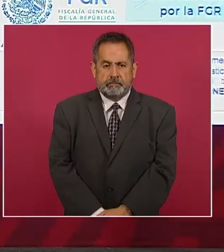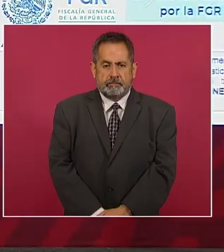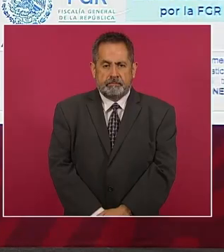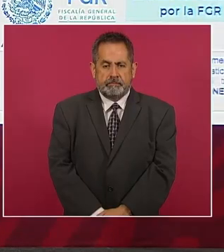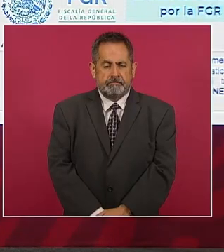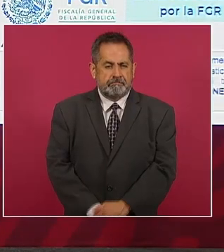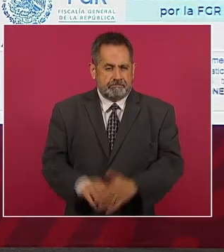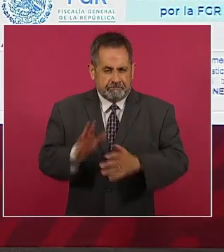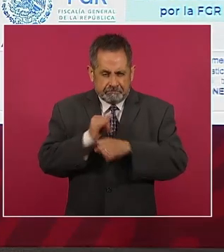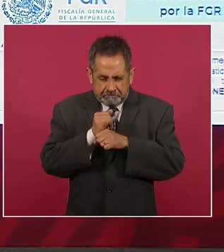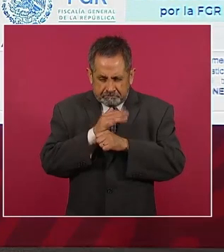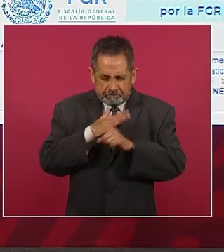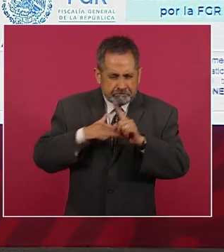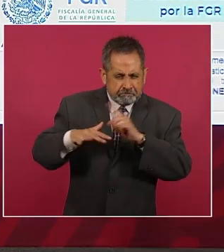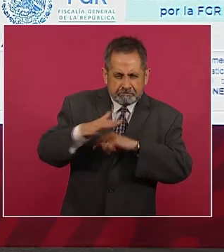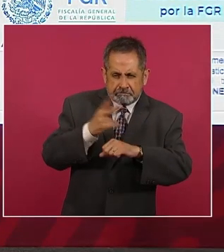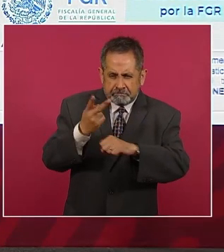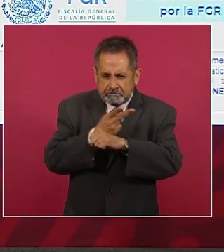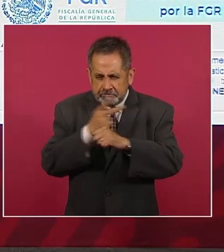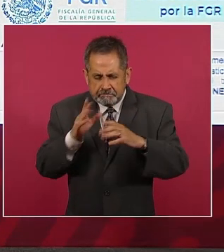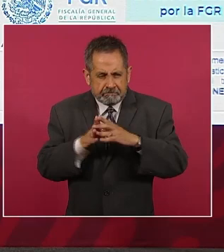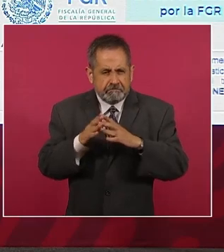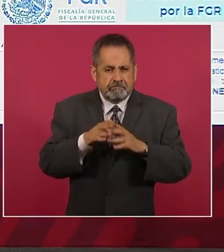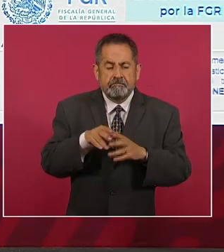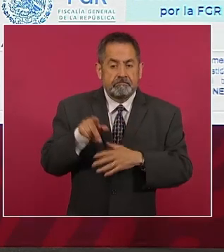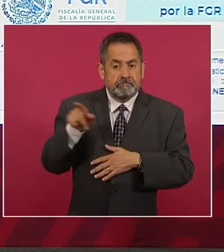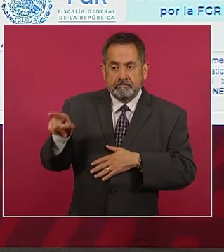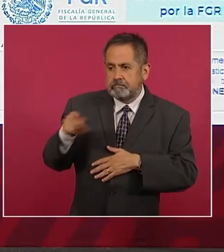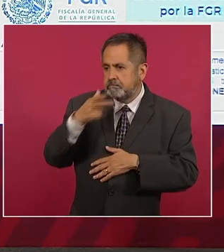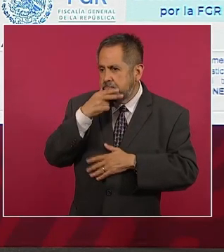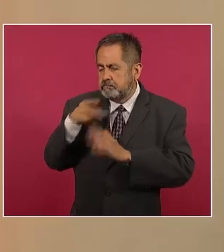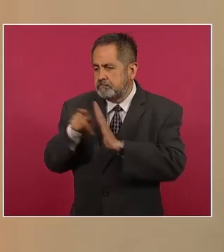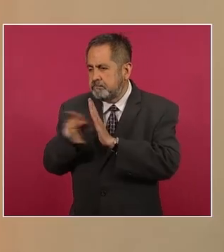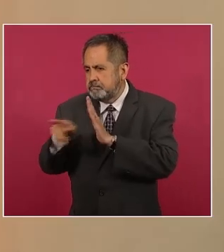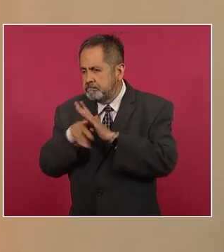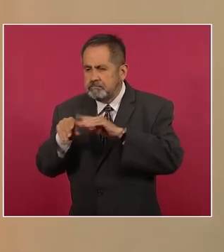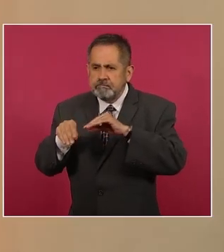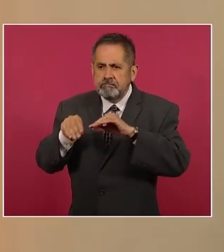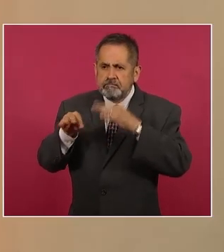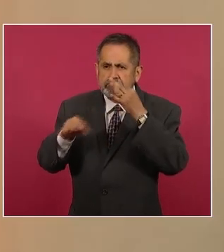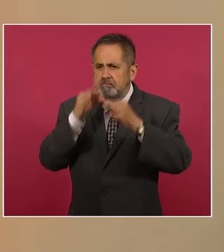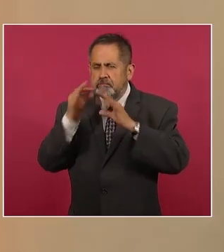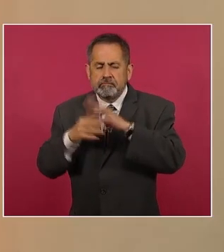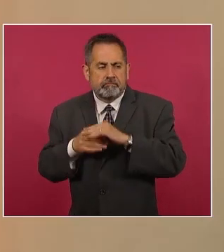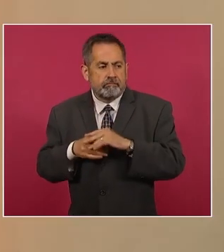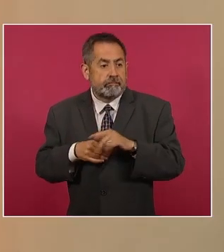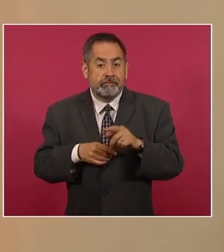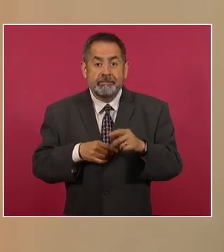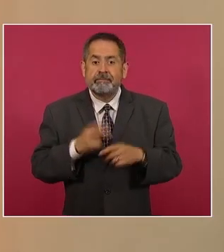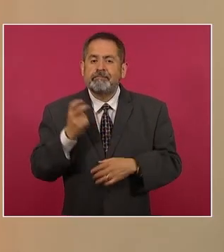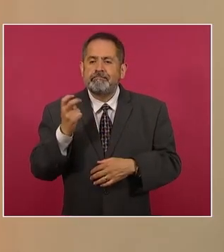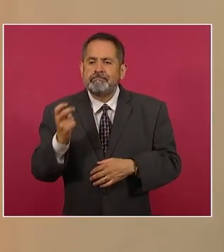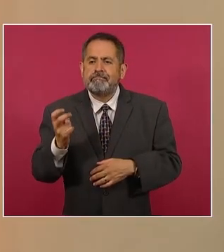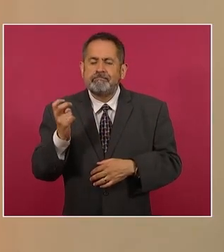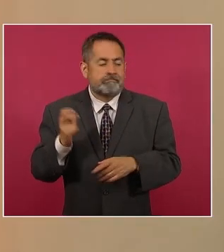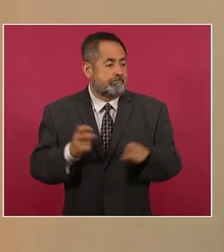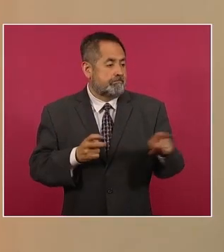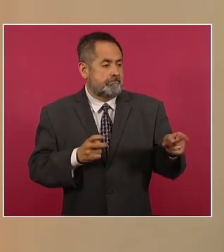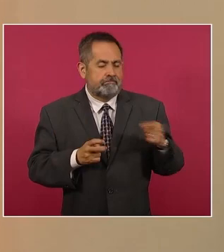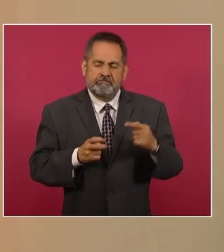análisis del contexto y el trabajo periodístico que determina que el móvil del